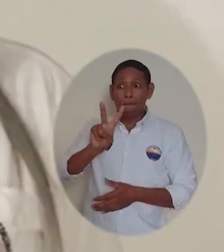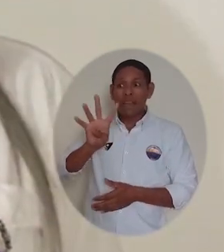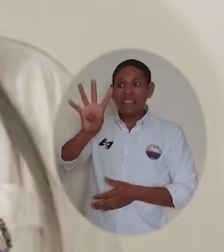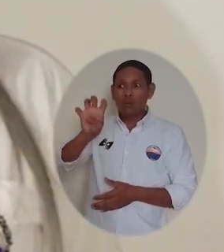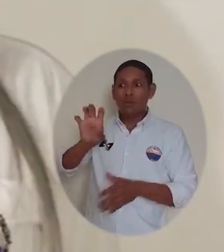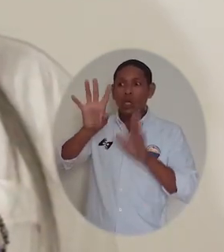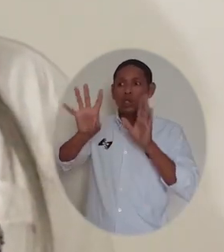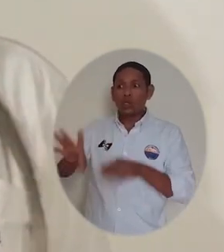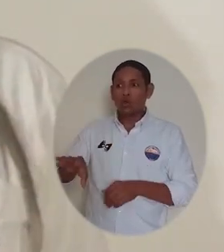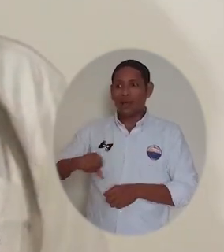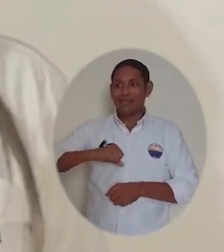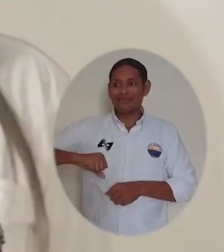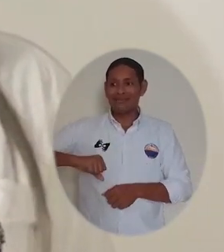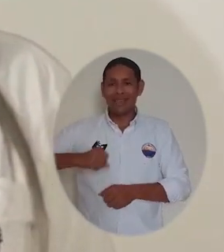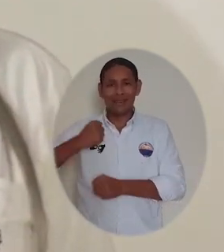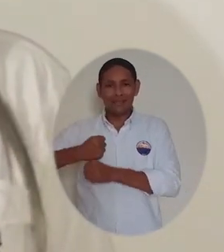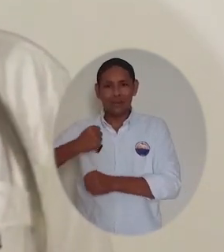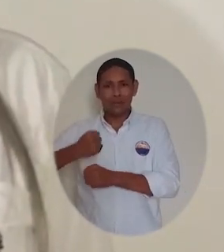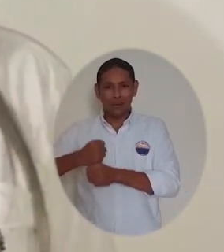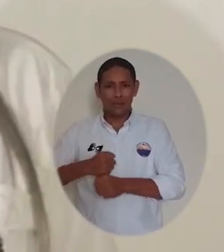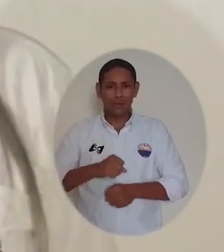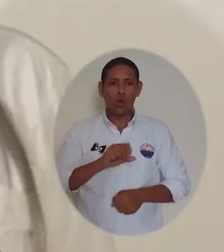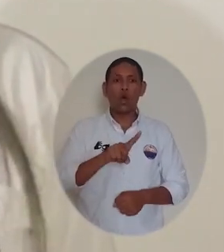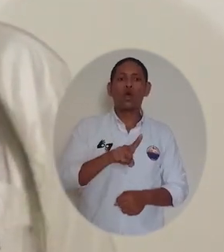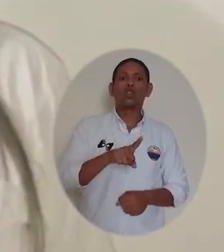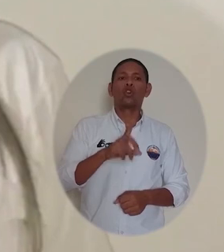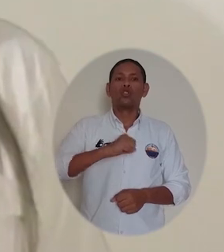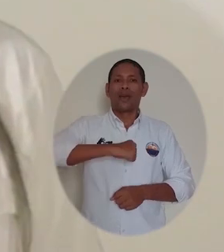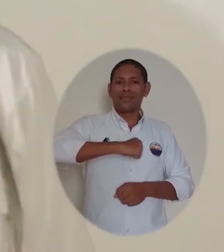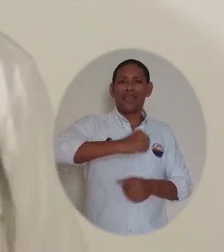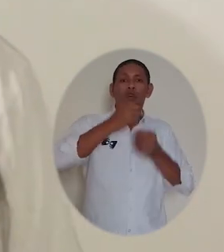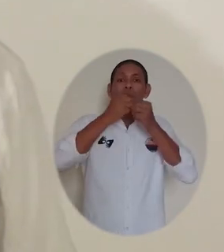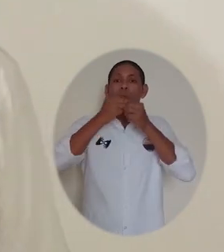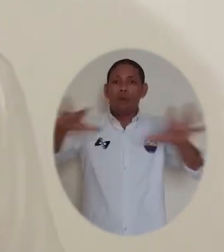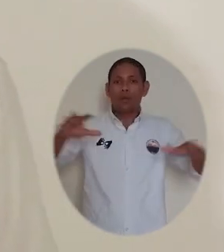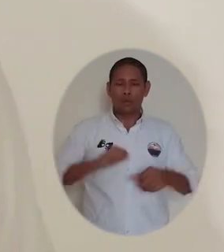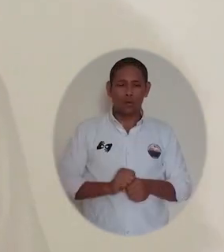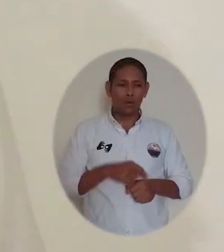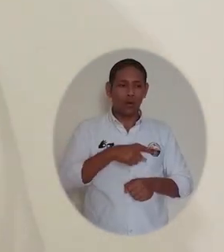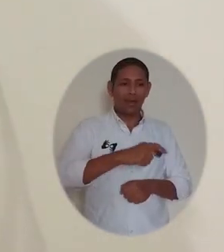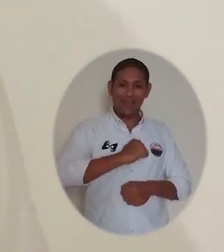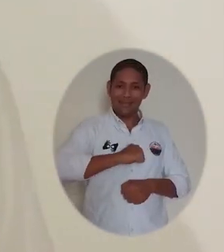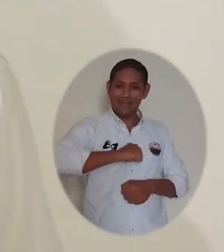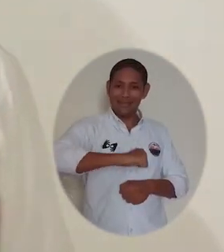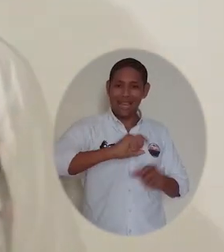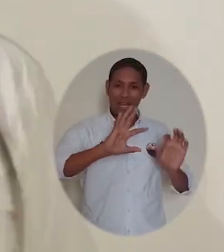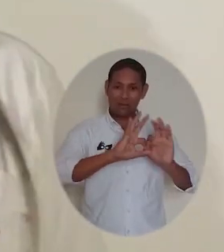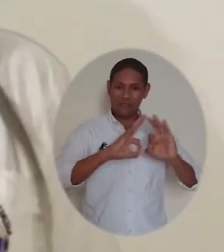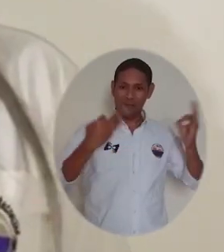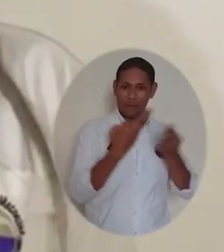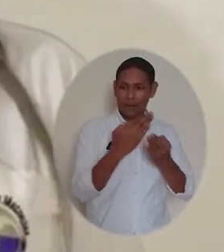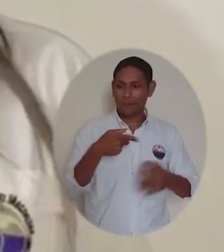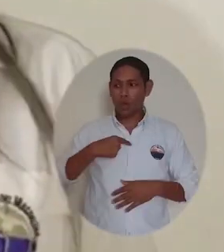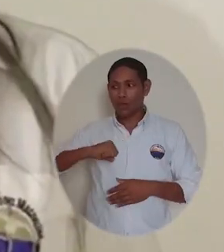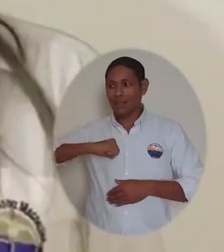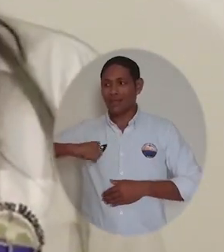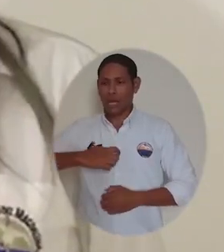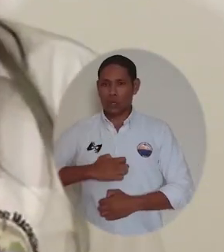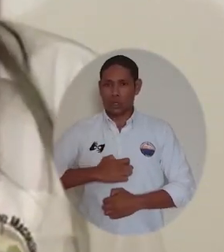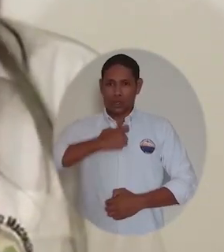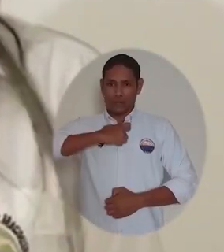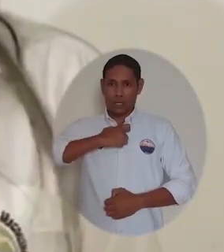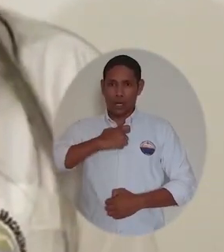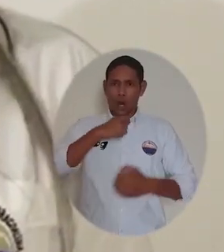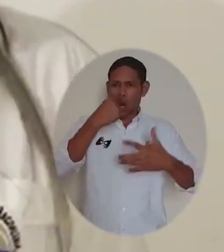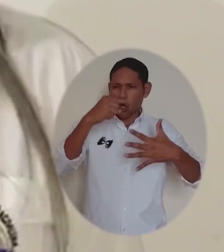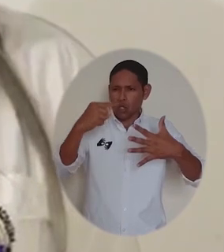62 consultas 29 corresponden al área de Derecho Laboral 24 al área de Derecho Público 4 al área de Derecho de Familia y